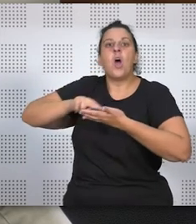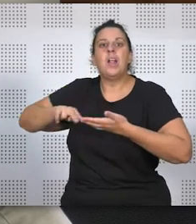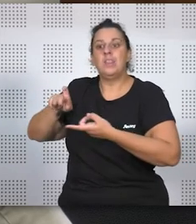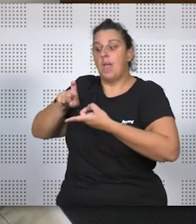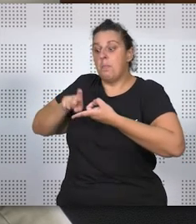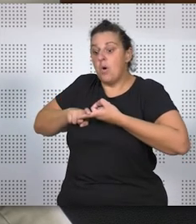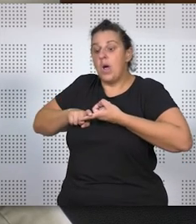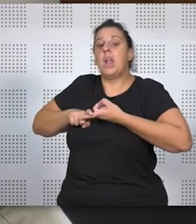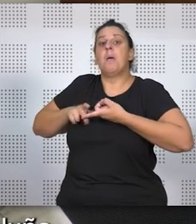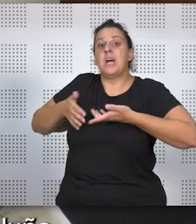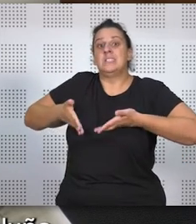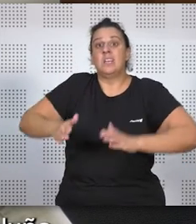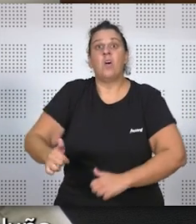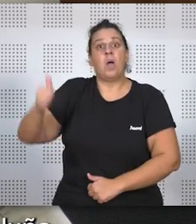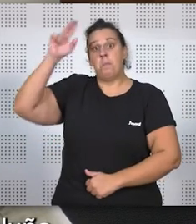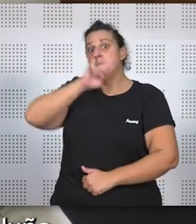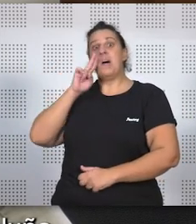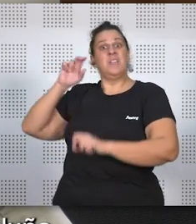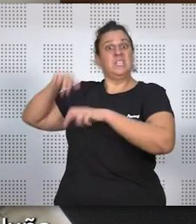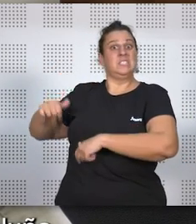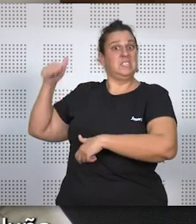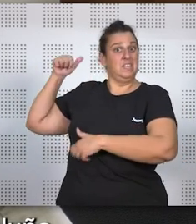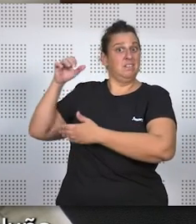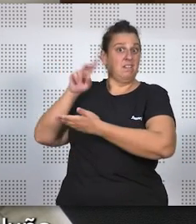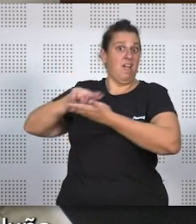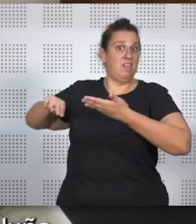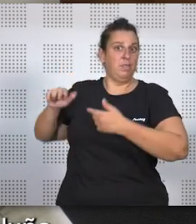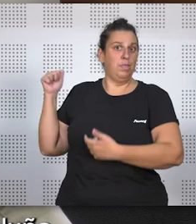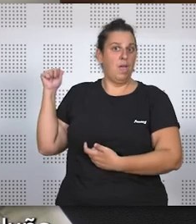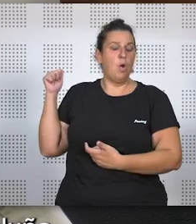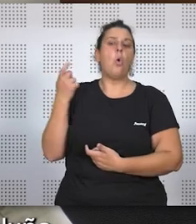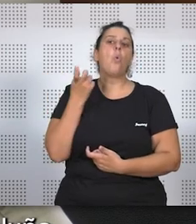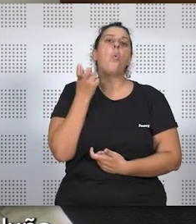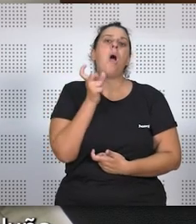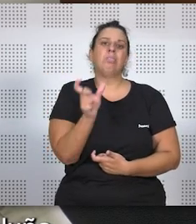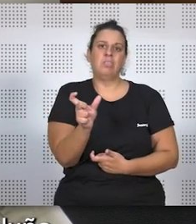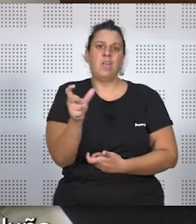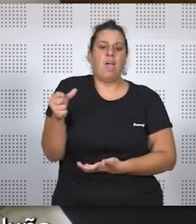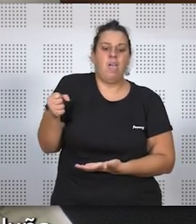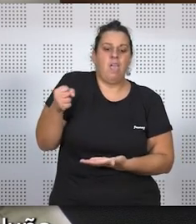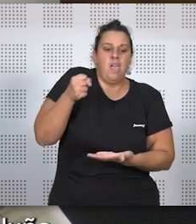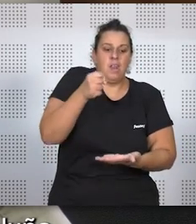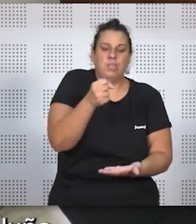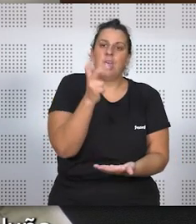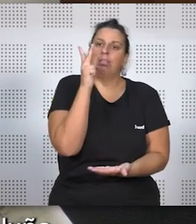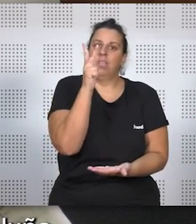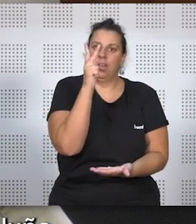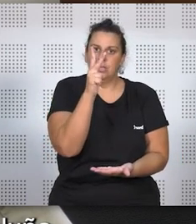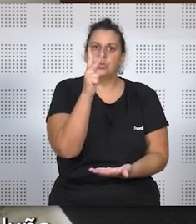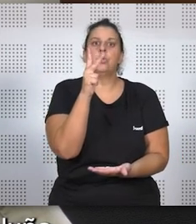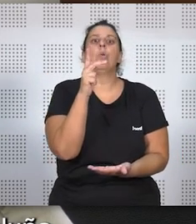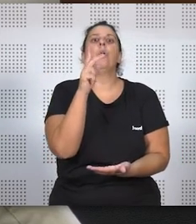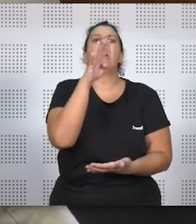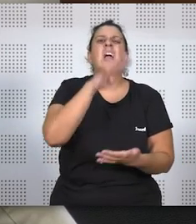no diría los ascendientes, también en cuanto a la cuantía de la legítima, que en Cataluña, también en